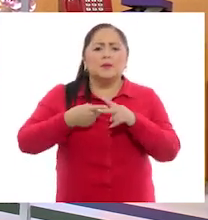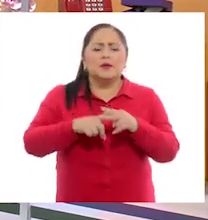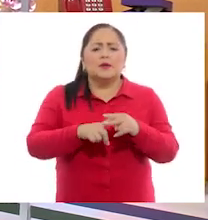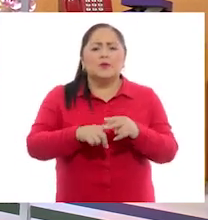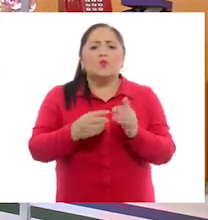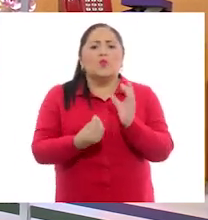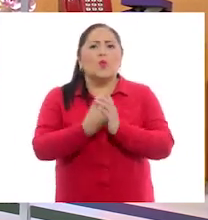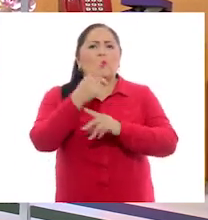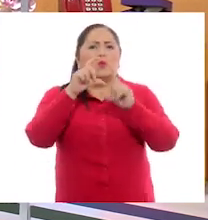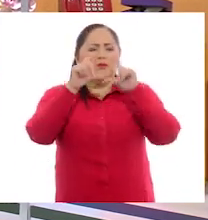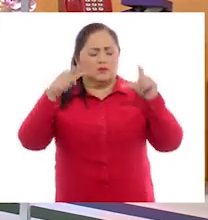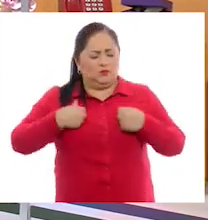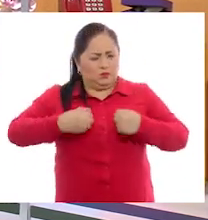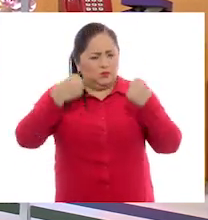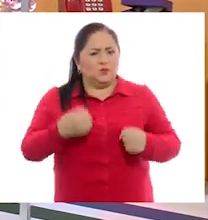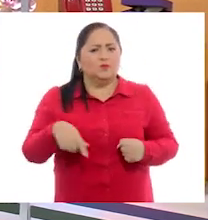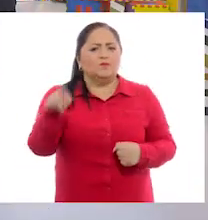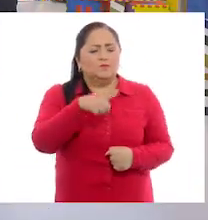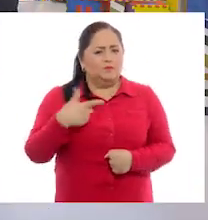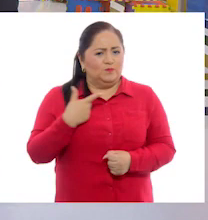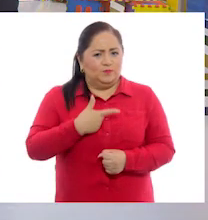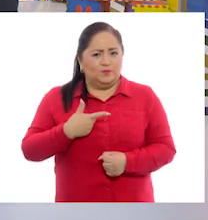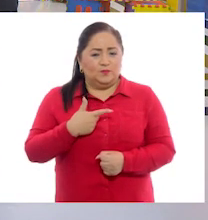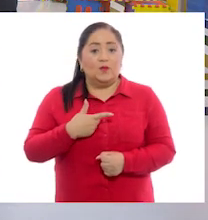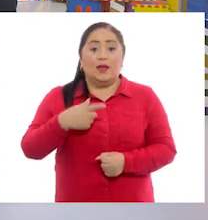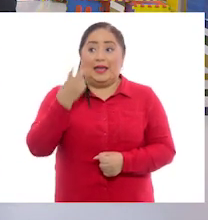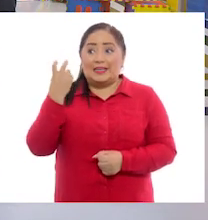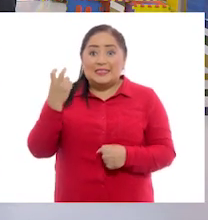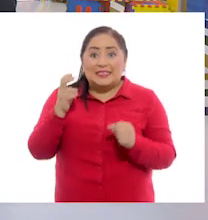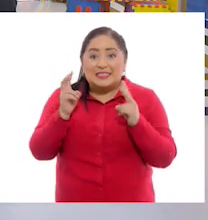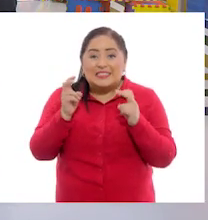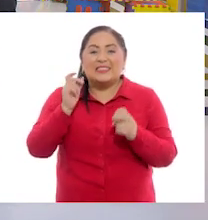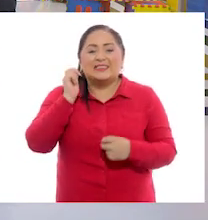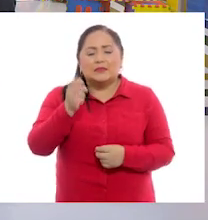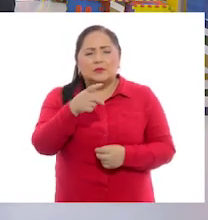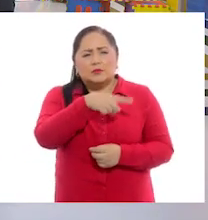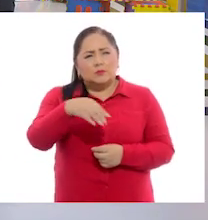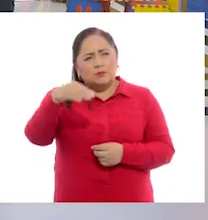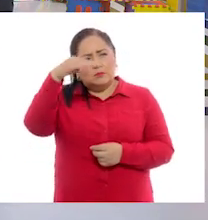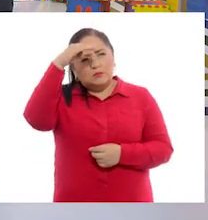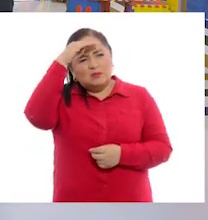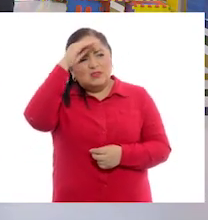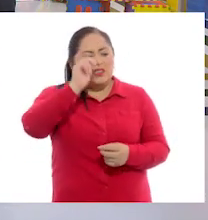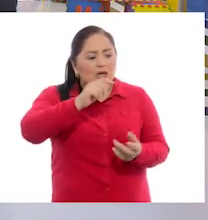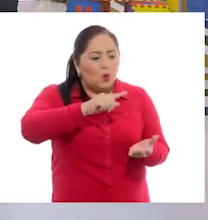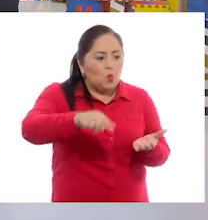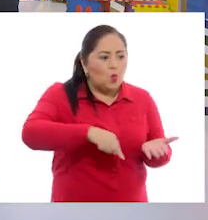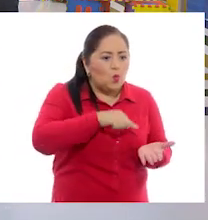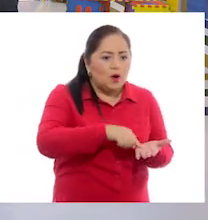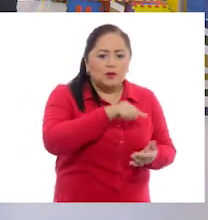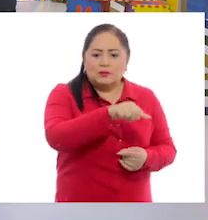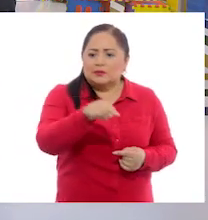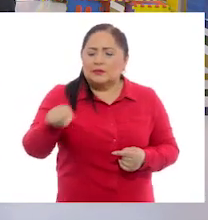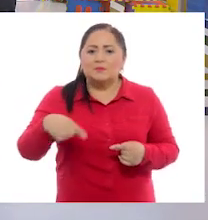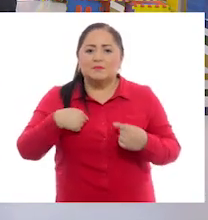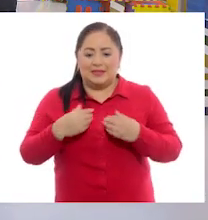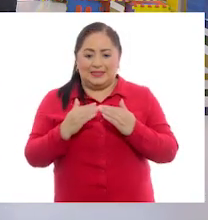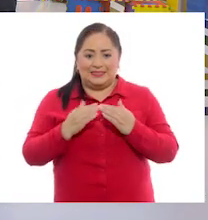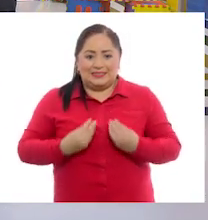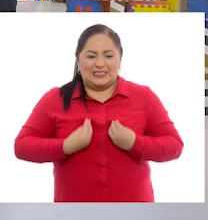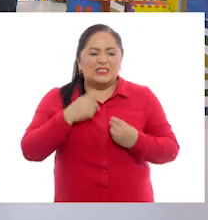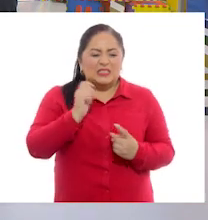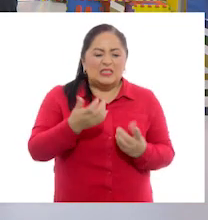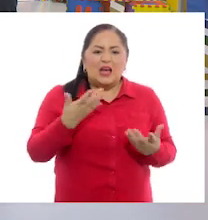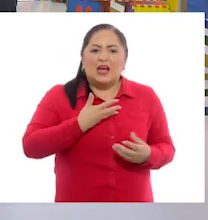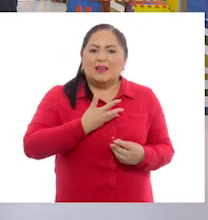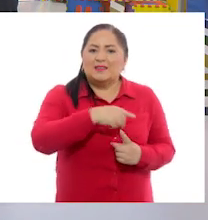un nuevo tema que estoy seguro les va a gustar. En este tema vamos a reflexionar sobre los lugares que hay cerca de donde vivimos.